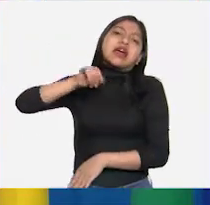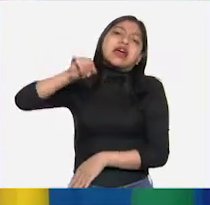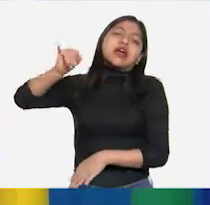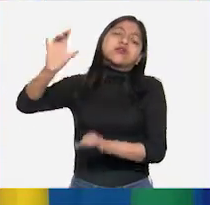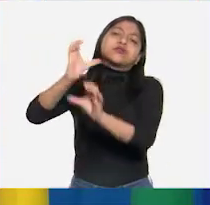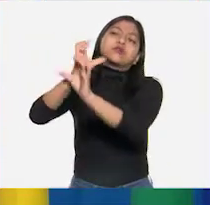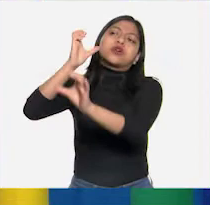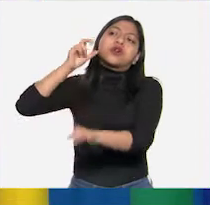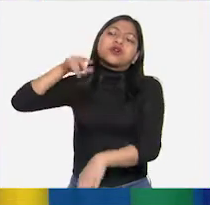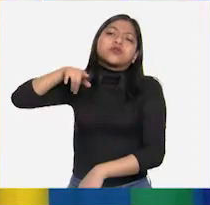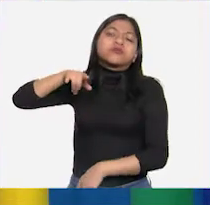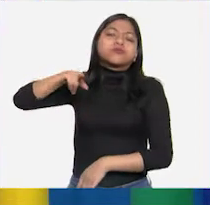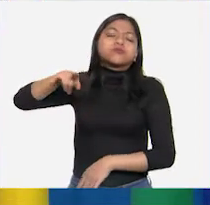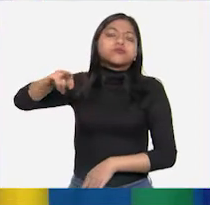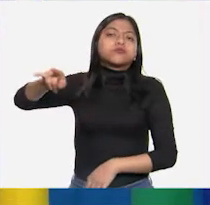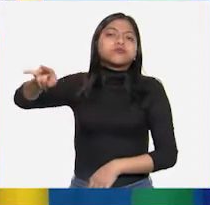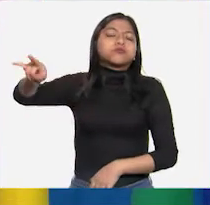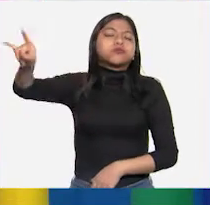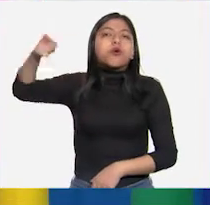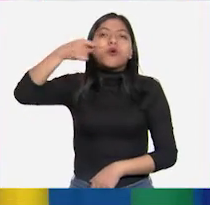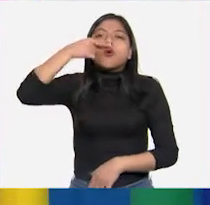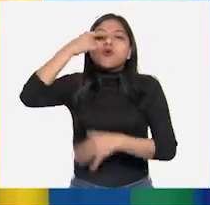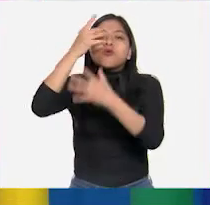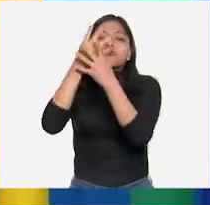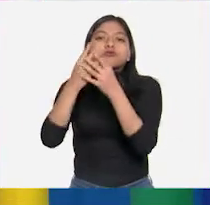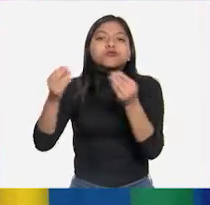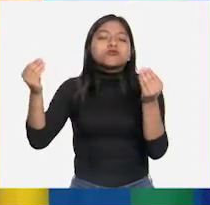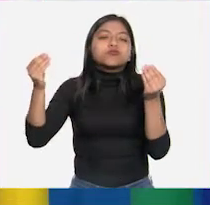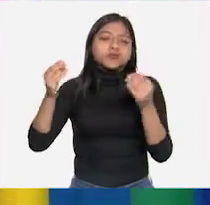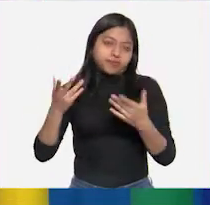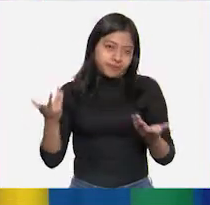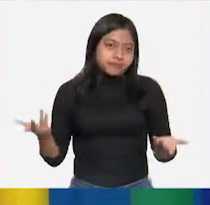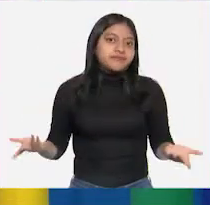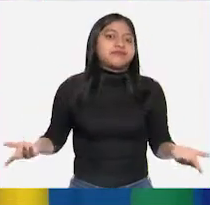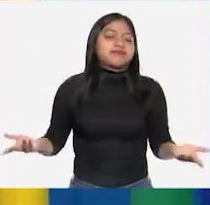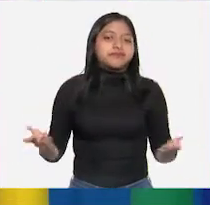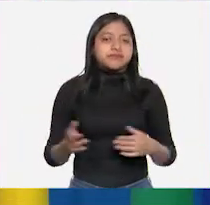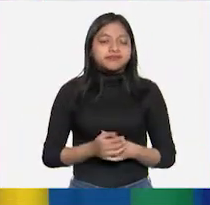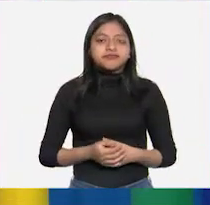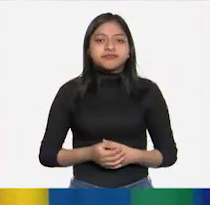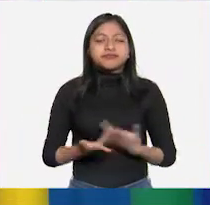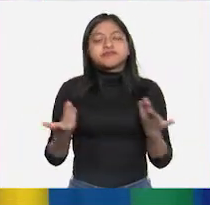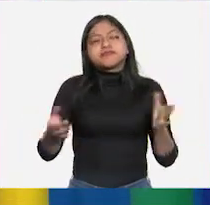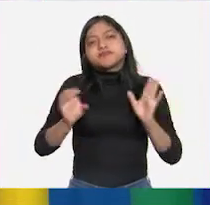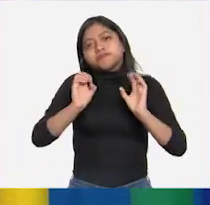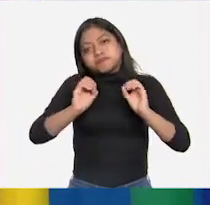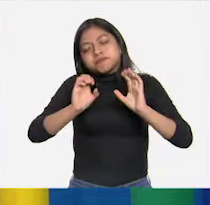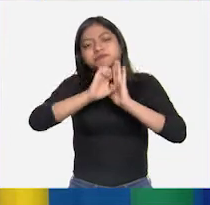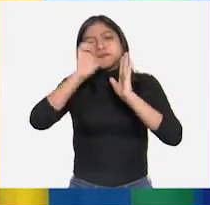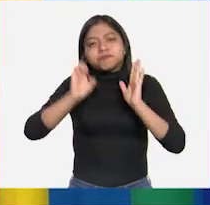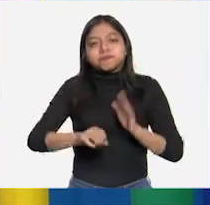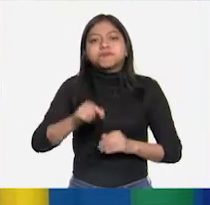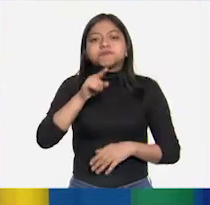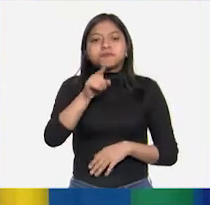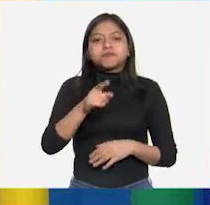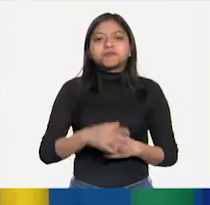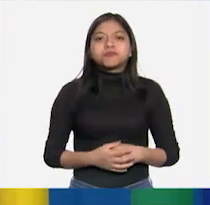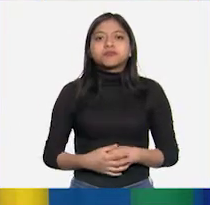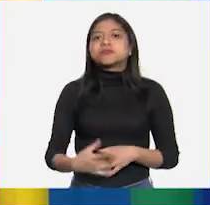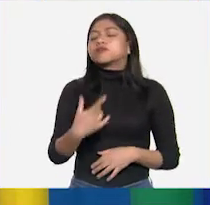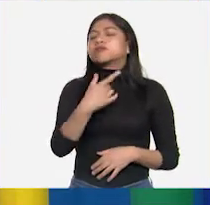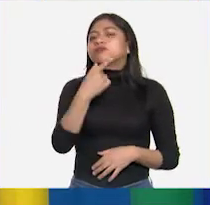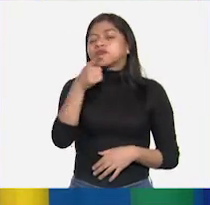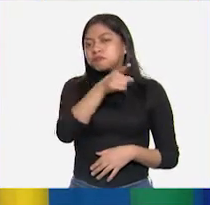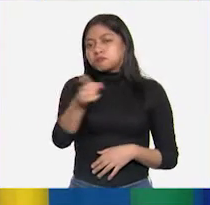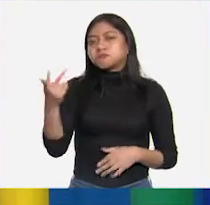automóvil porque ese olor ya se fue. O el camión, ¿no? Al igual que, por ejemplo, cuando alguien usa perfume